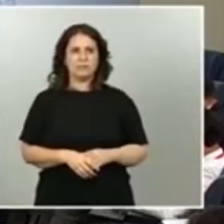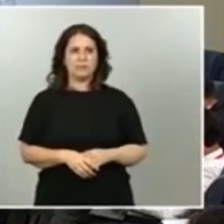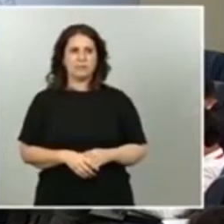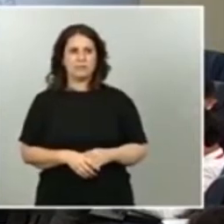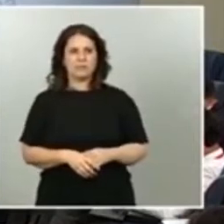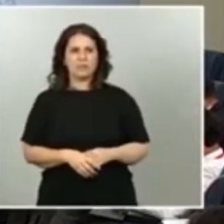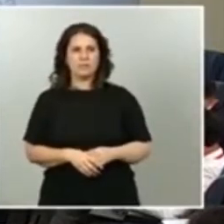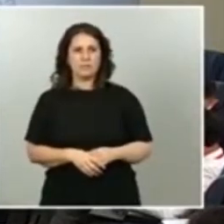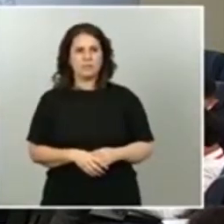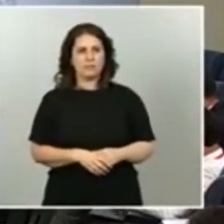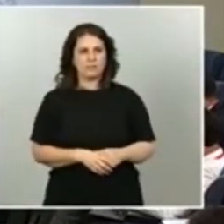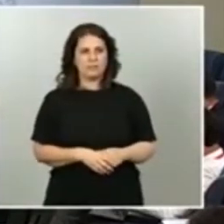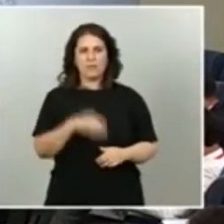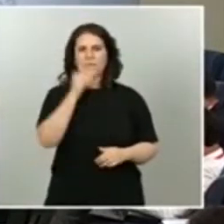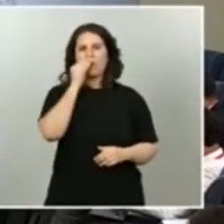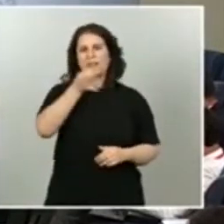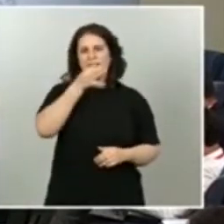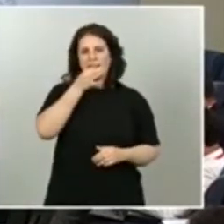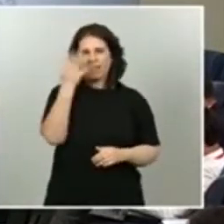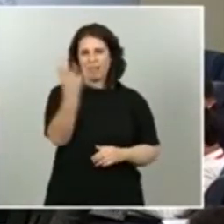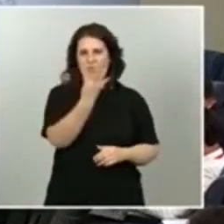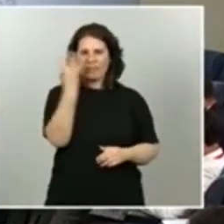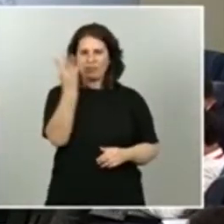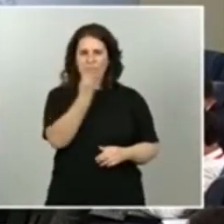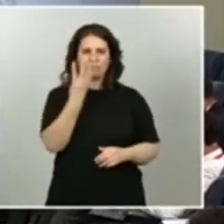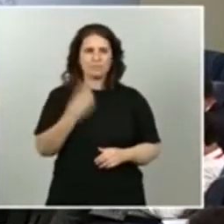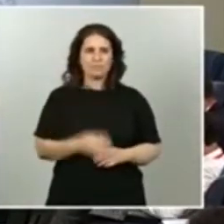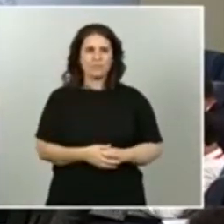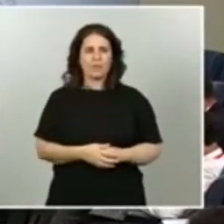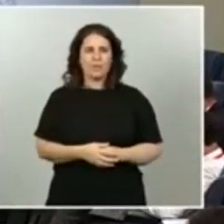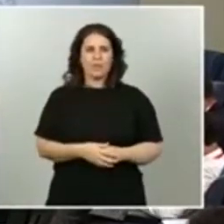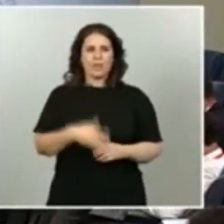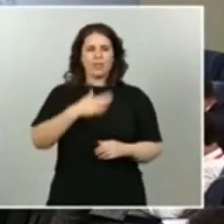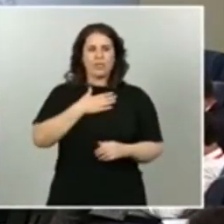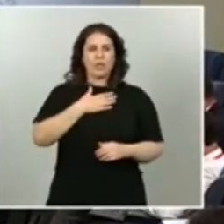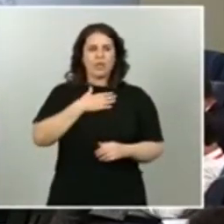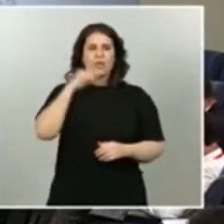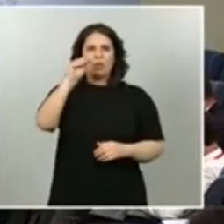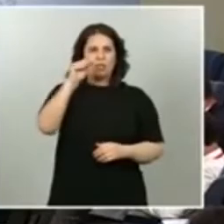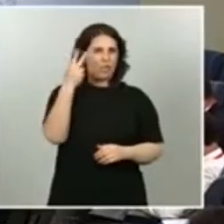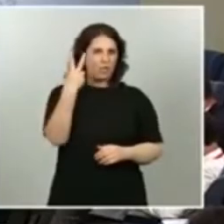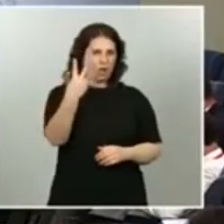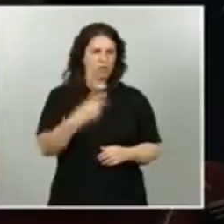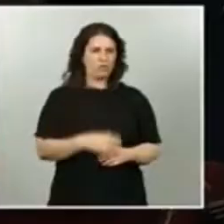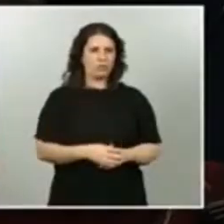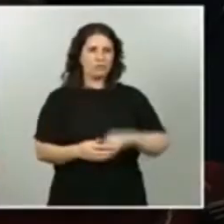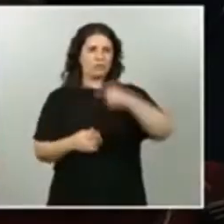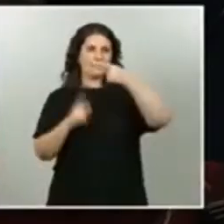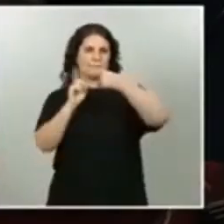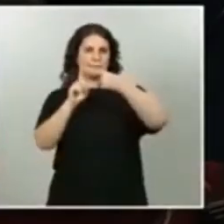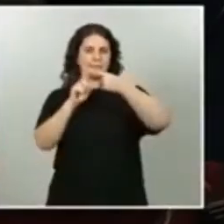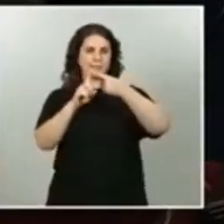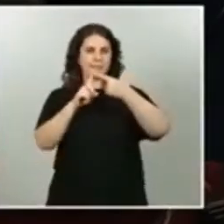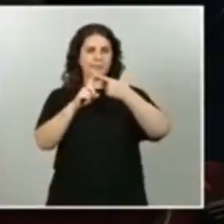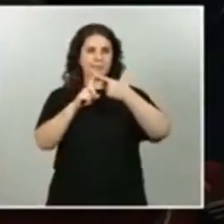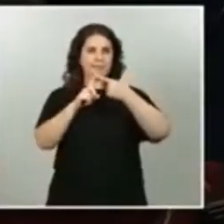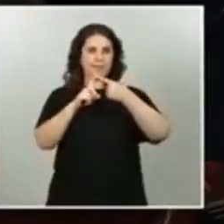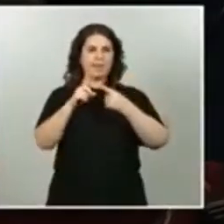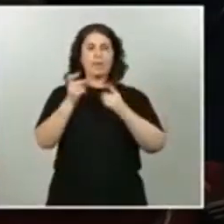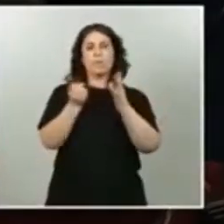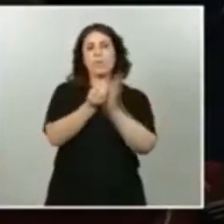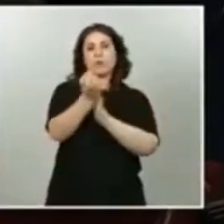Buenas tardes a los cuatro. Tenía dos cuestiones. La primera iría dirigida bien a la portavoz o bien al